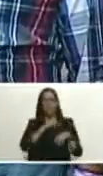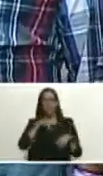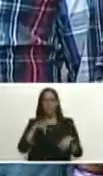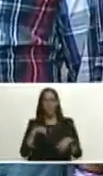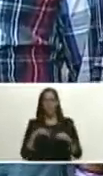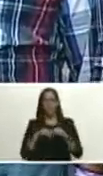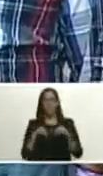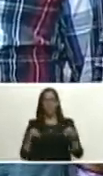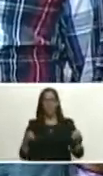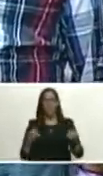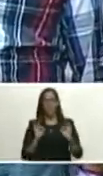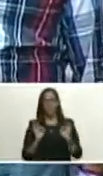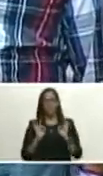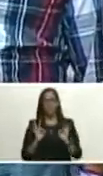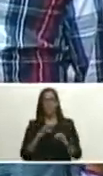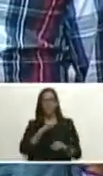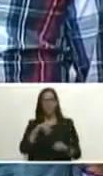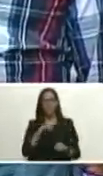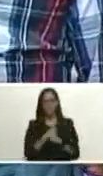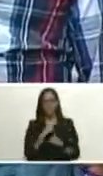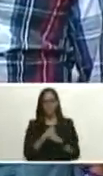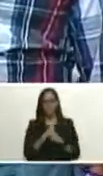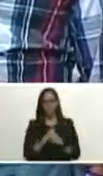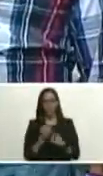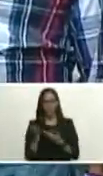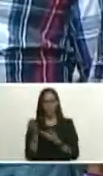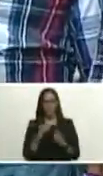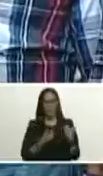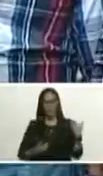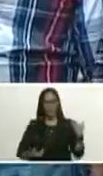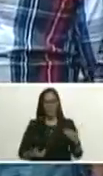tierras y especialmente nuestros trabajadores. Adelante, presidente.